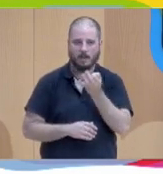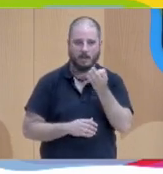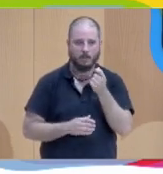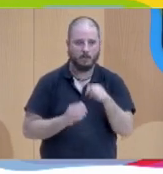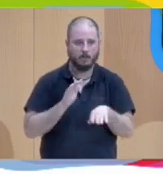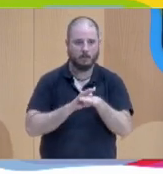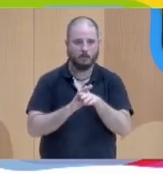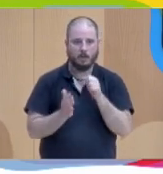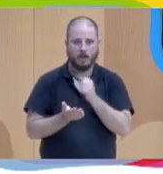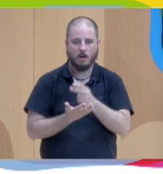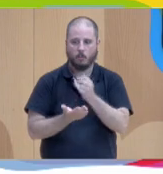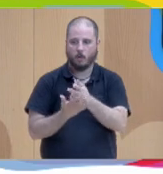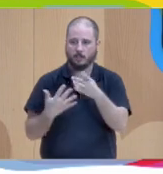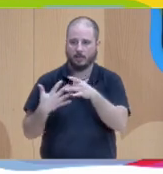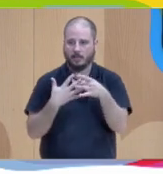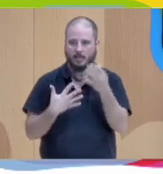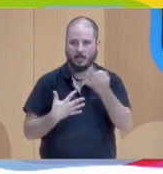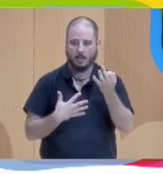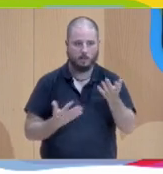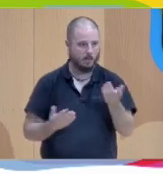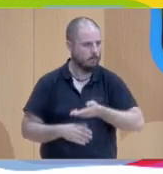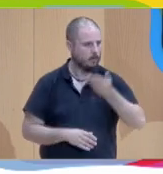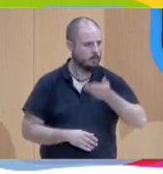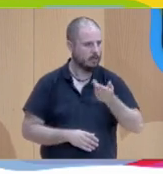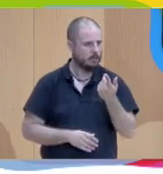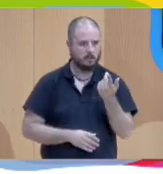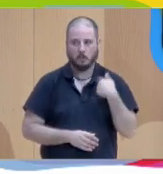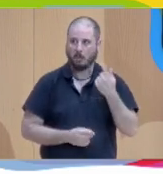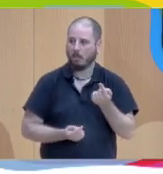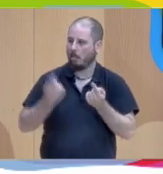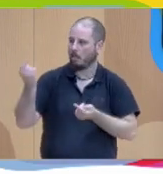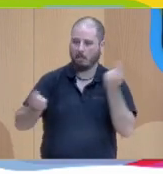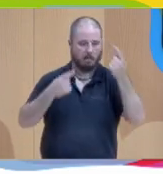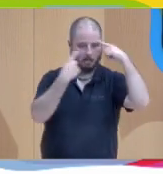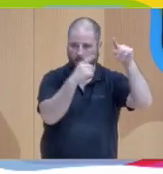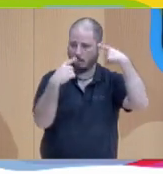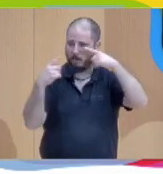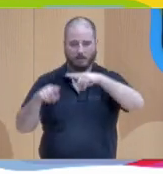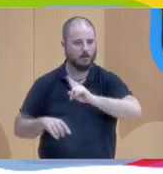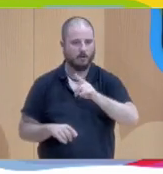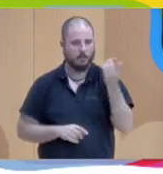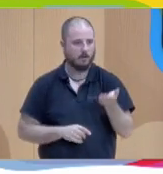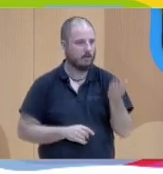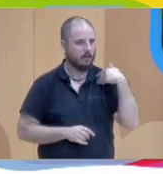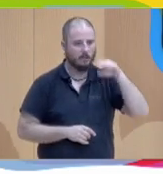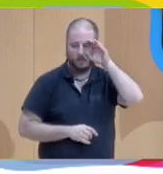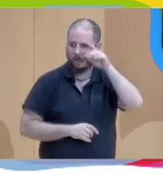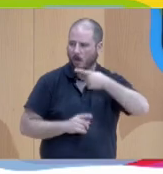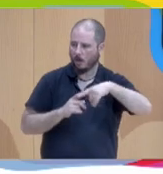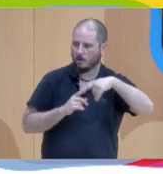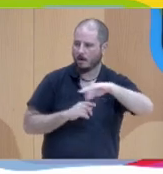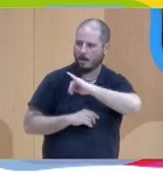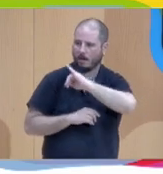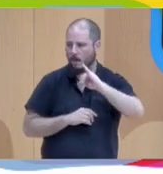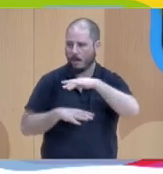un liberazgo, esto sí es importante, que tampoco cada uno vaya a su manera, pero bueno, por lo que he escuchado antes ya hay cosas pensadas, parece que hay una